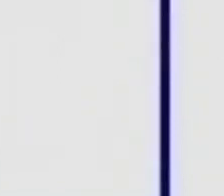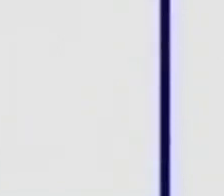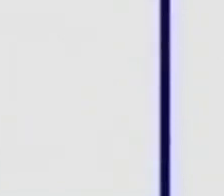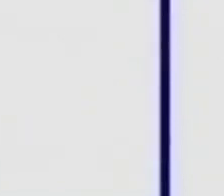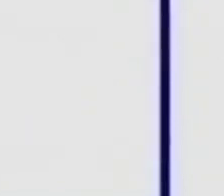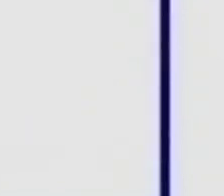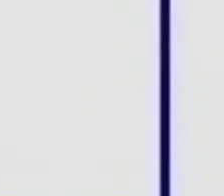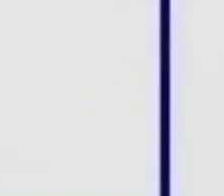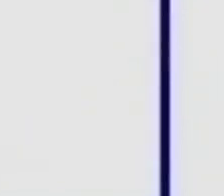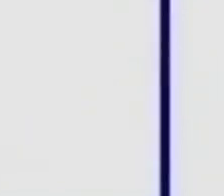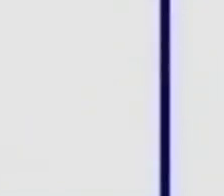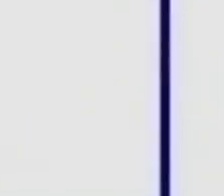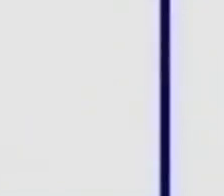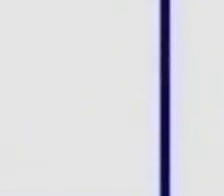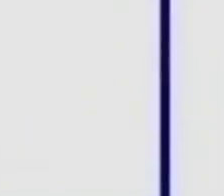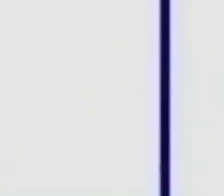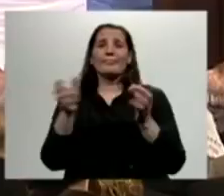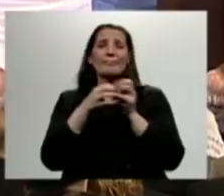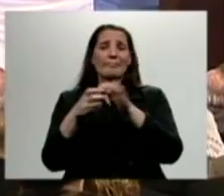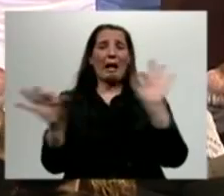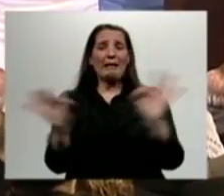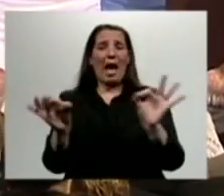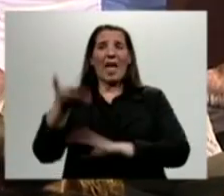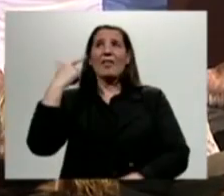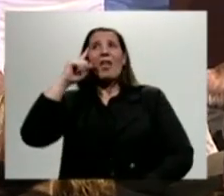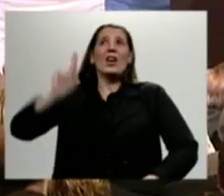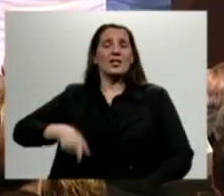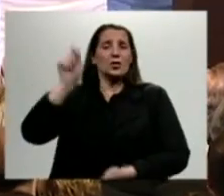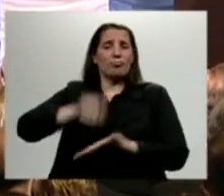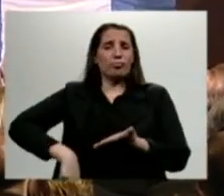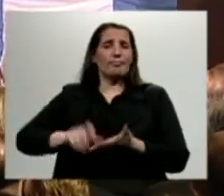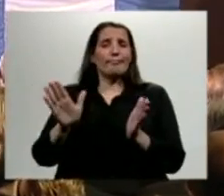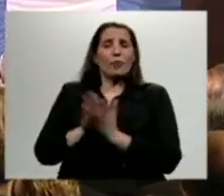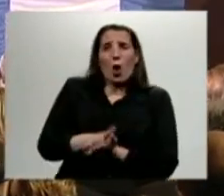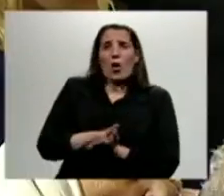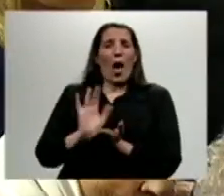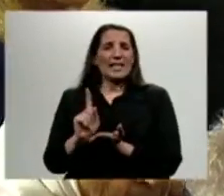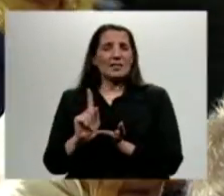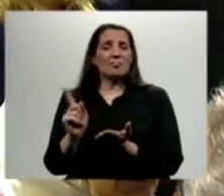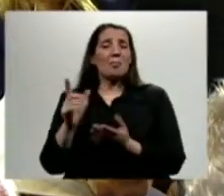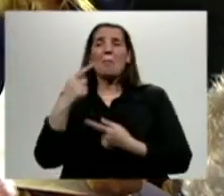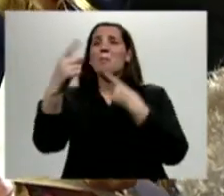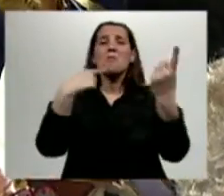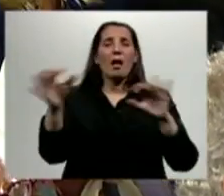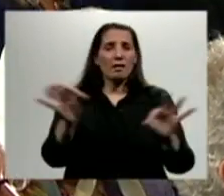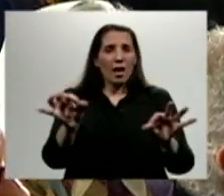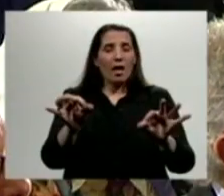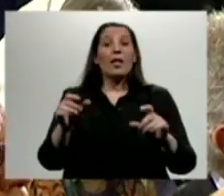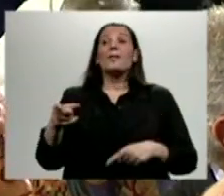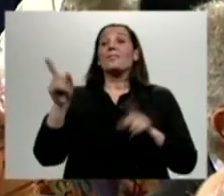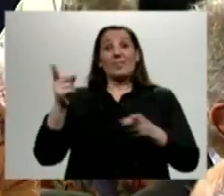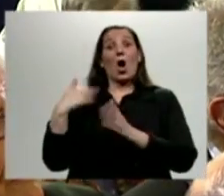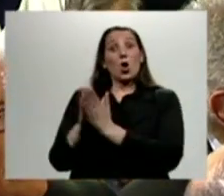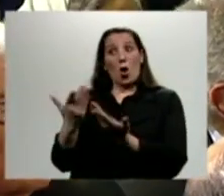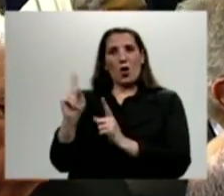audiencias públicas en todo el país. La reforma más importante y extensa que tuvo ese